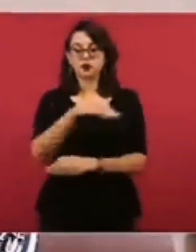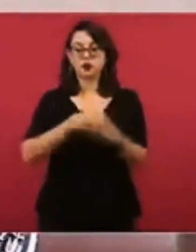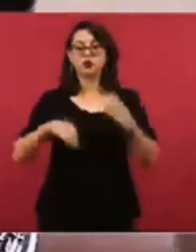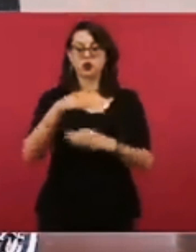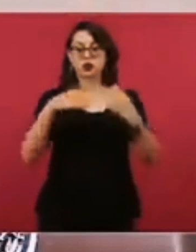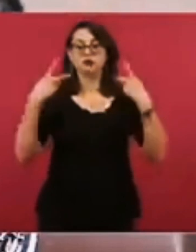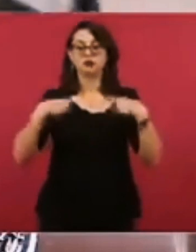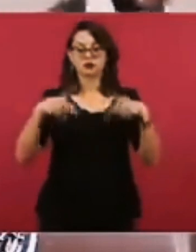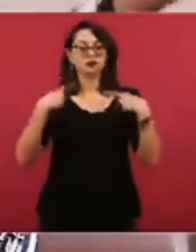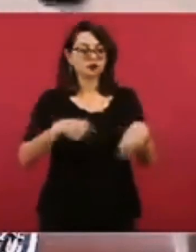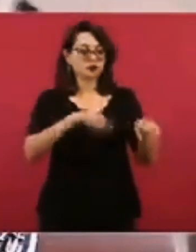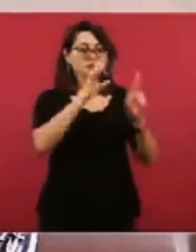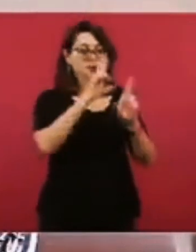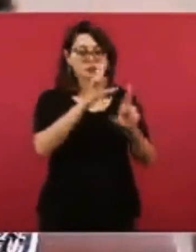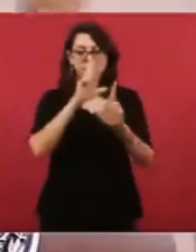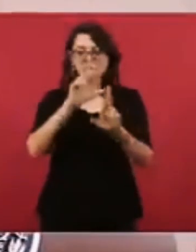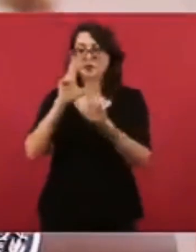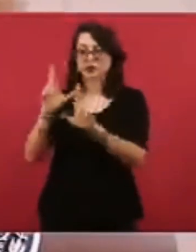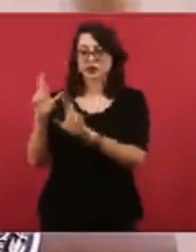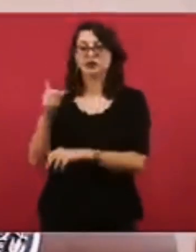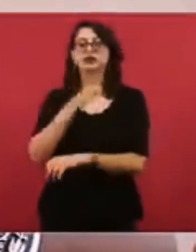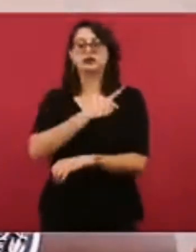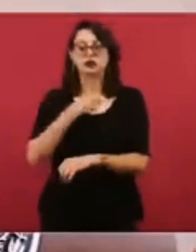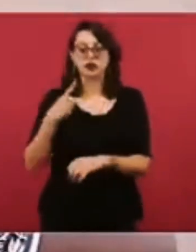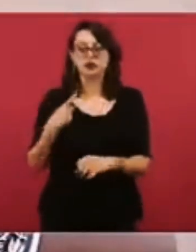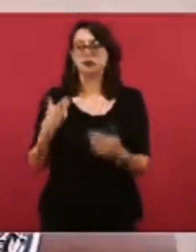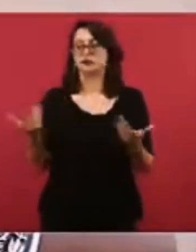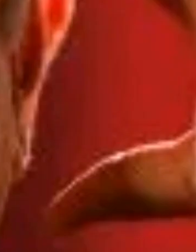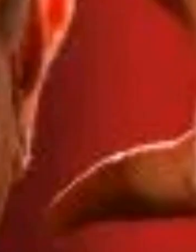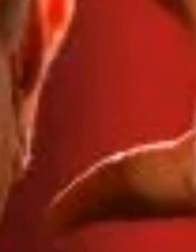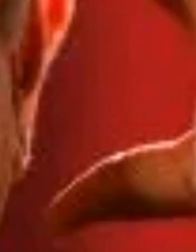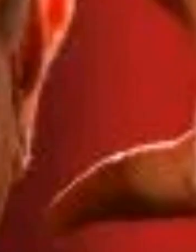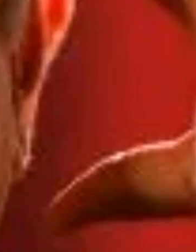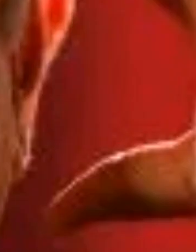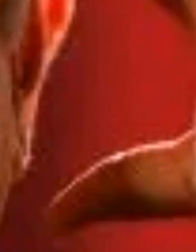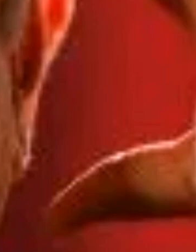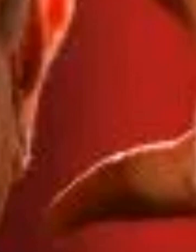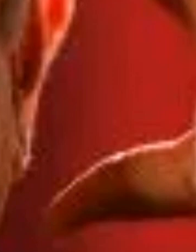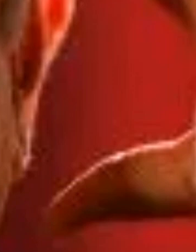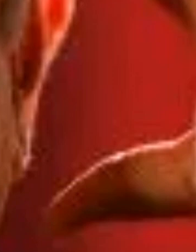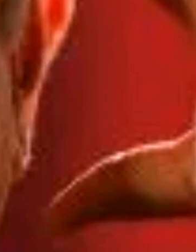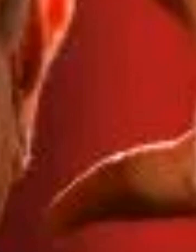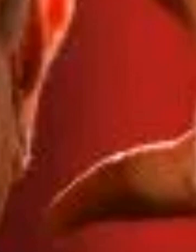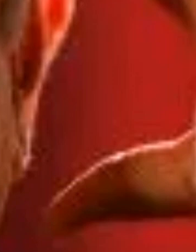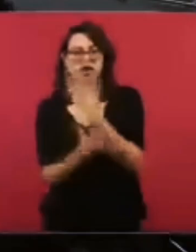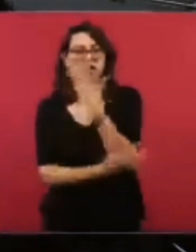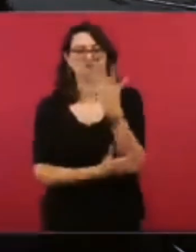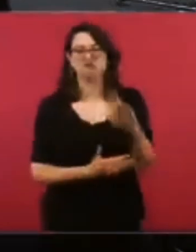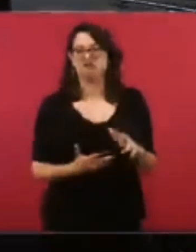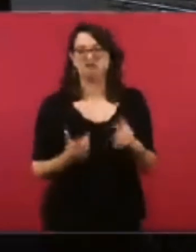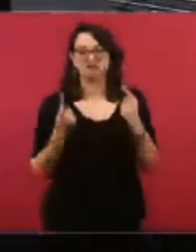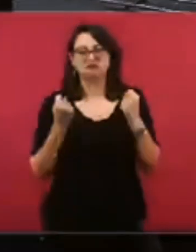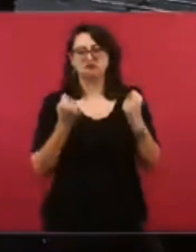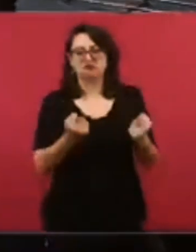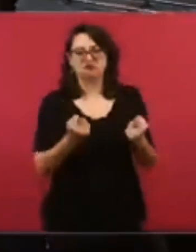pero sí hablar, ¿no? Antes engañaban mucho. Nadie sabía. ¿Se acuerdan